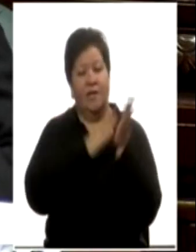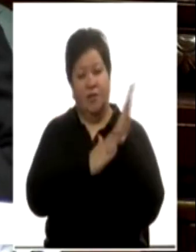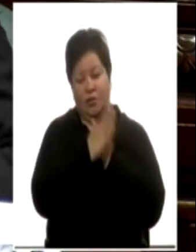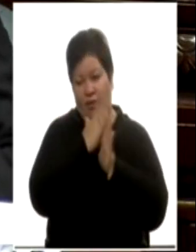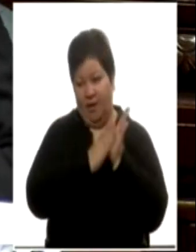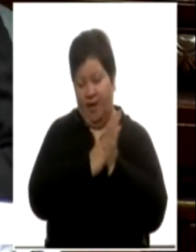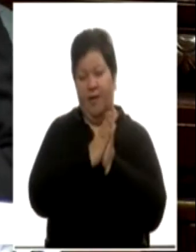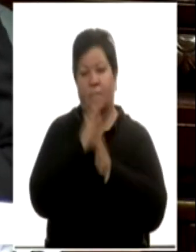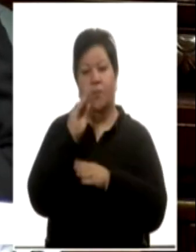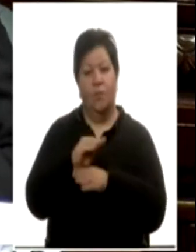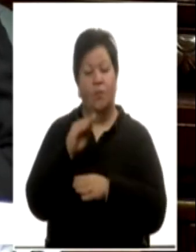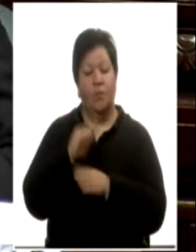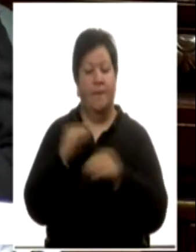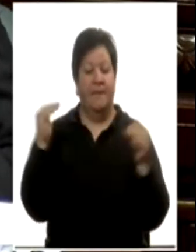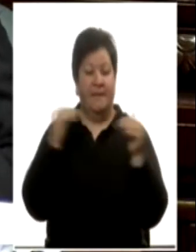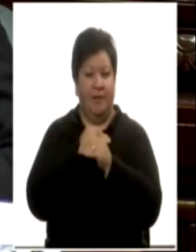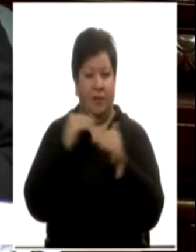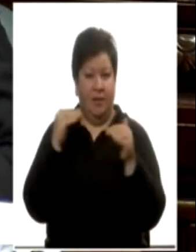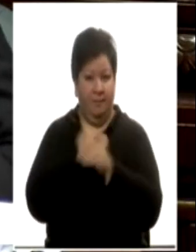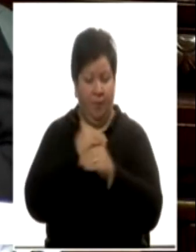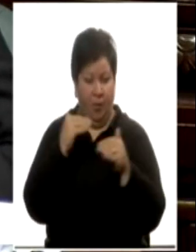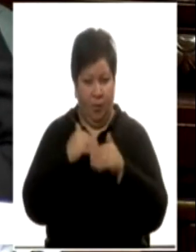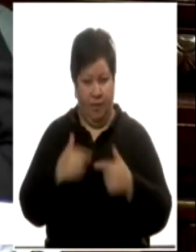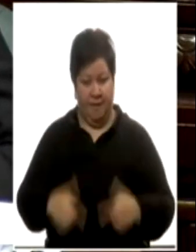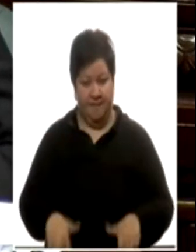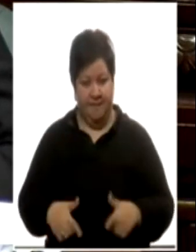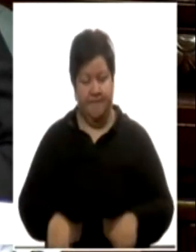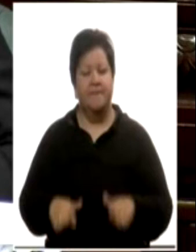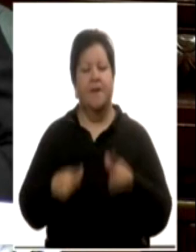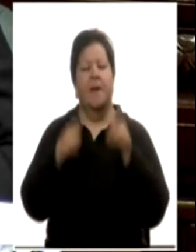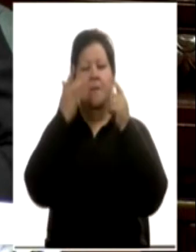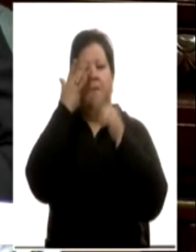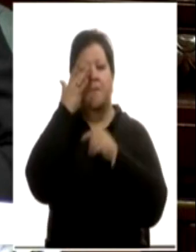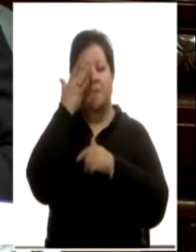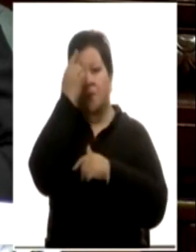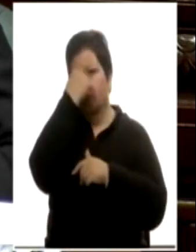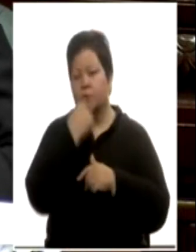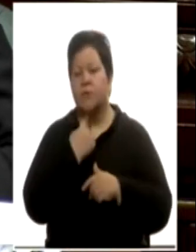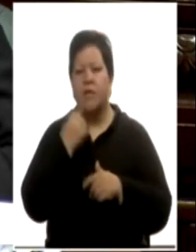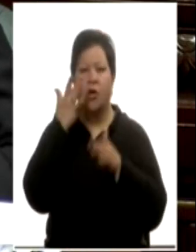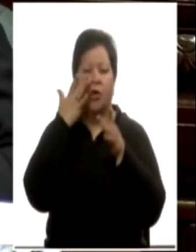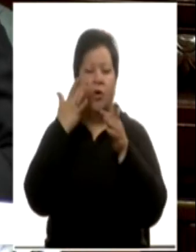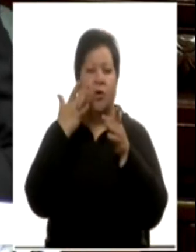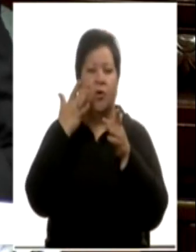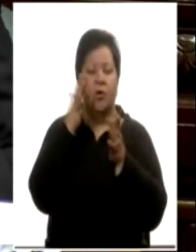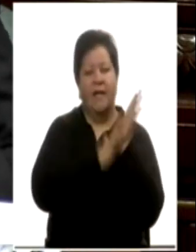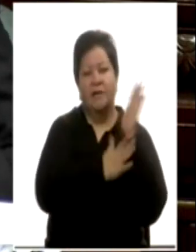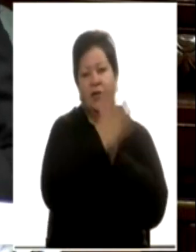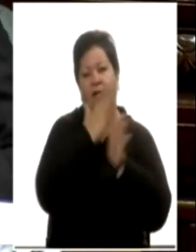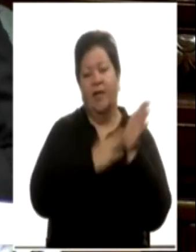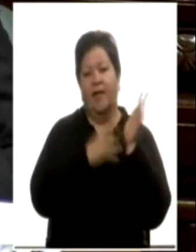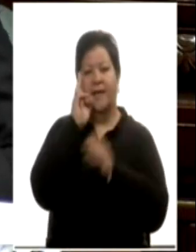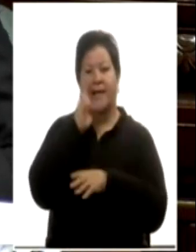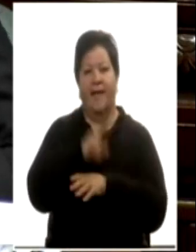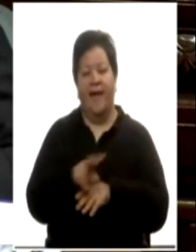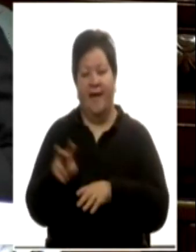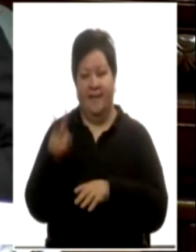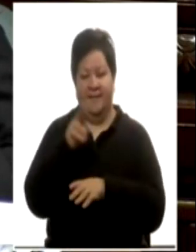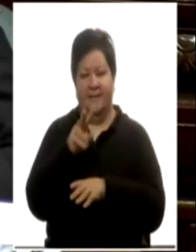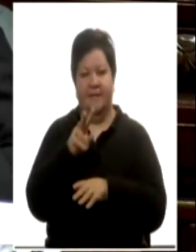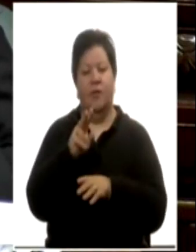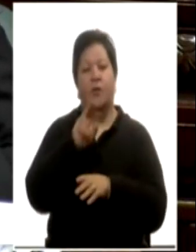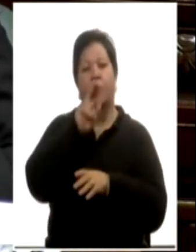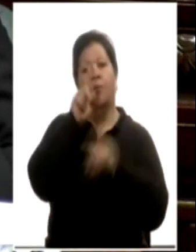al Ministerio de Transporte y Obras Públicas, al Museo Nacional de Artes Visuales, al SODRE, al Instituto Escuela Nacional de Bellas Artes